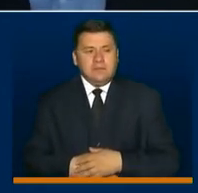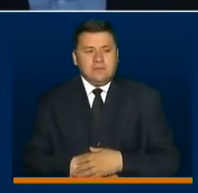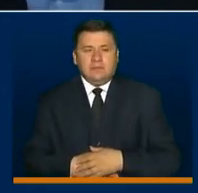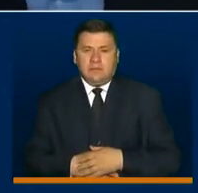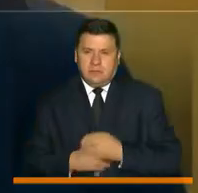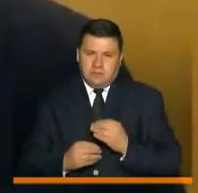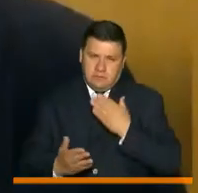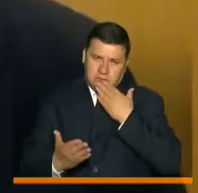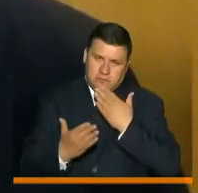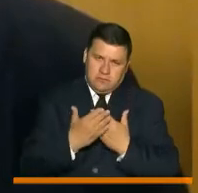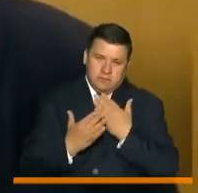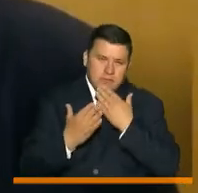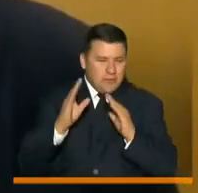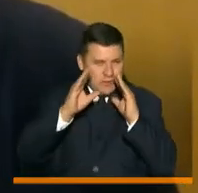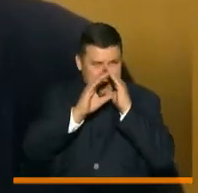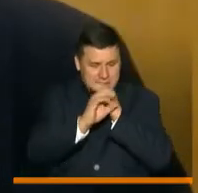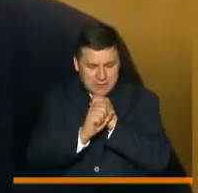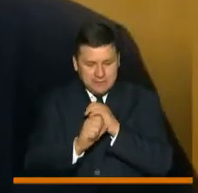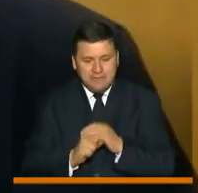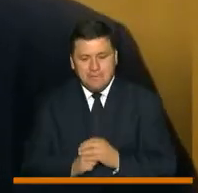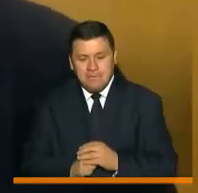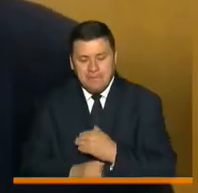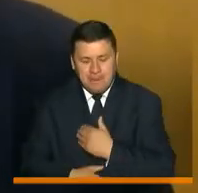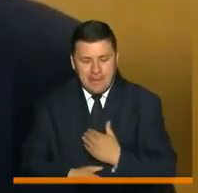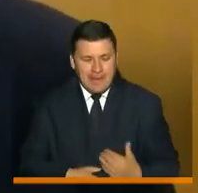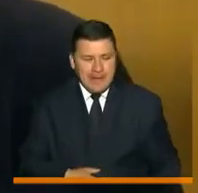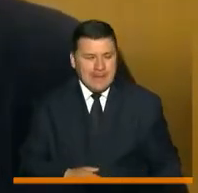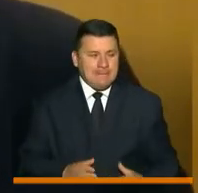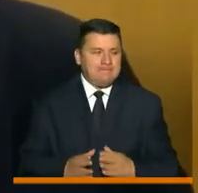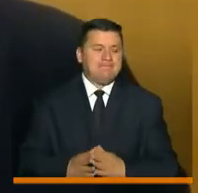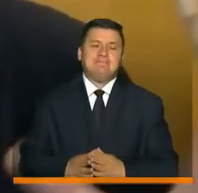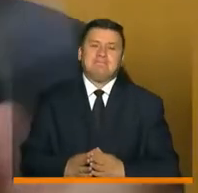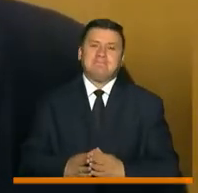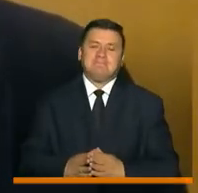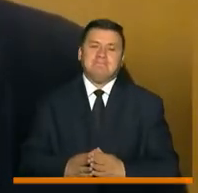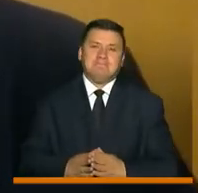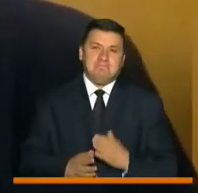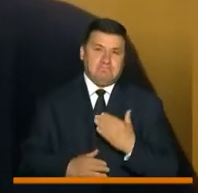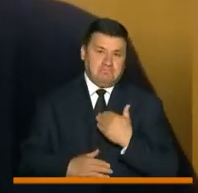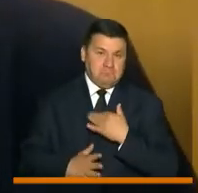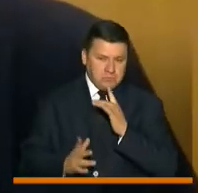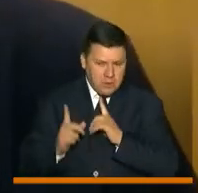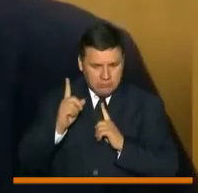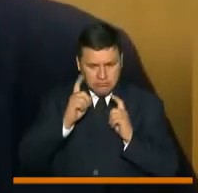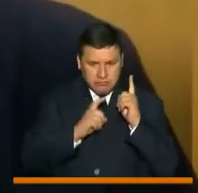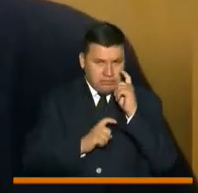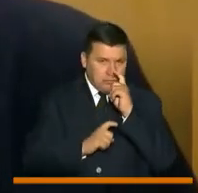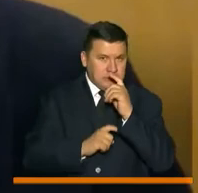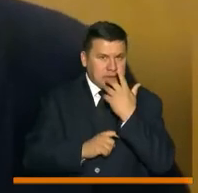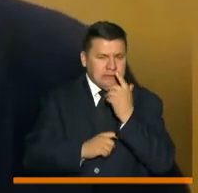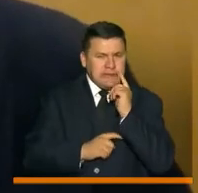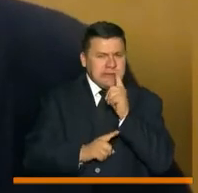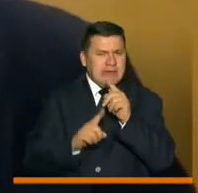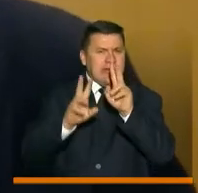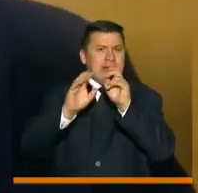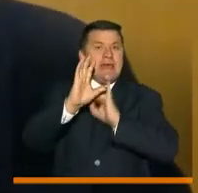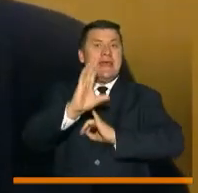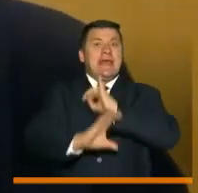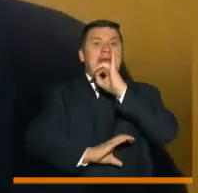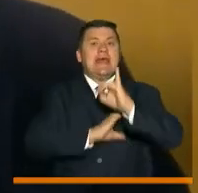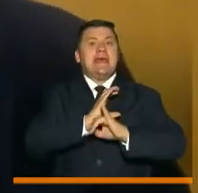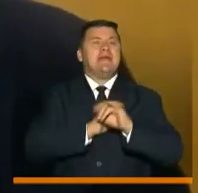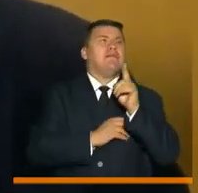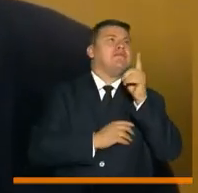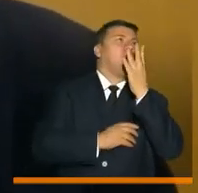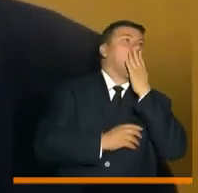Muchas gracias. Buenas noches, presidente. Pues hemos estado analizando a perspectiva internacional las